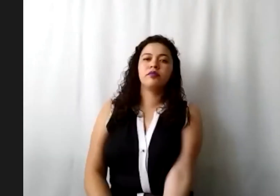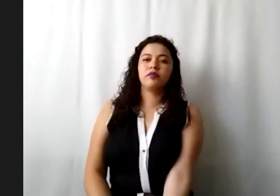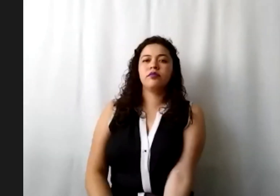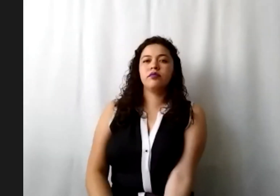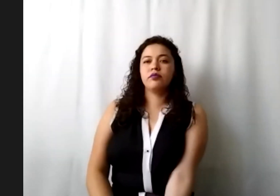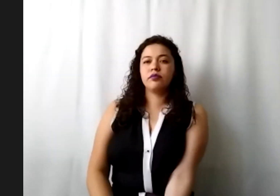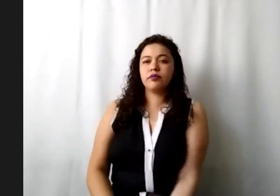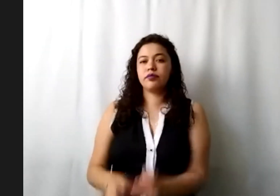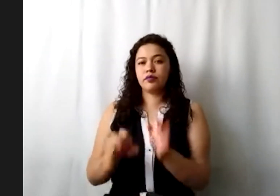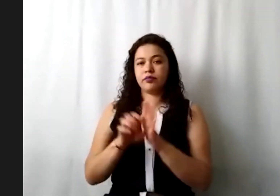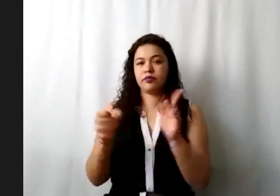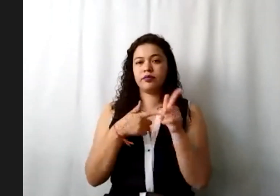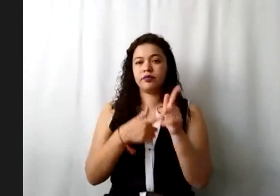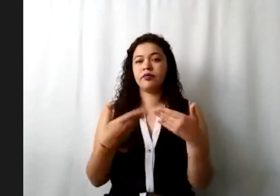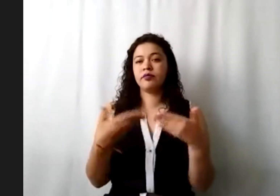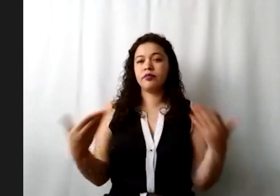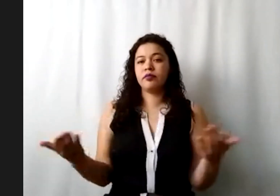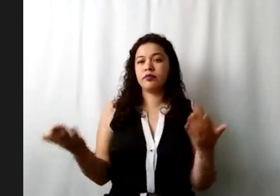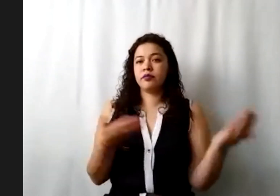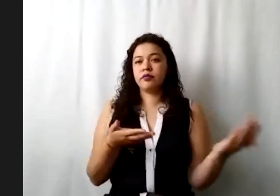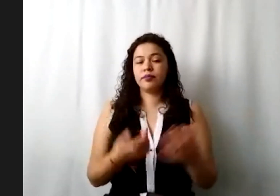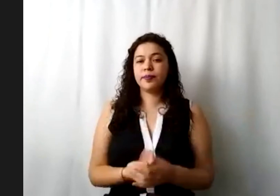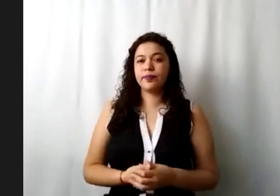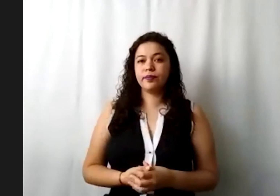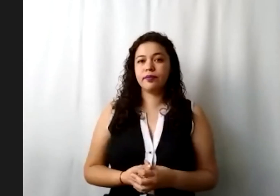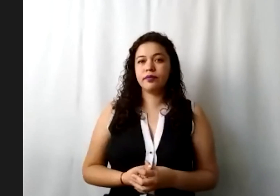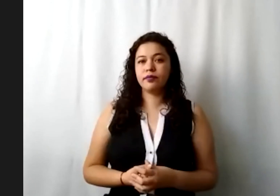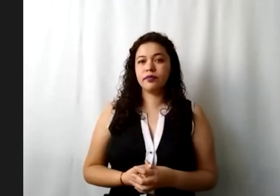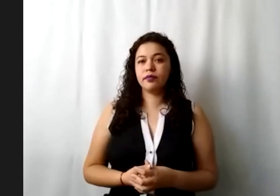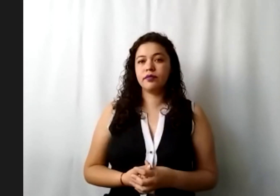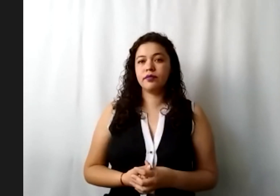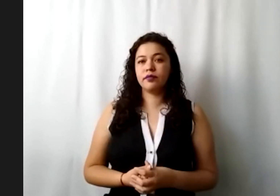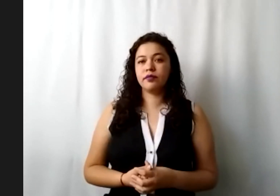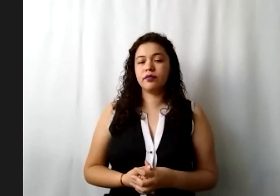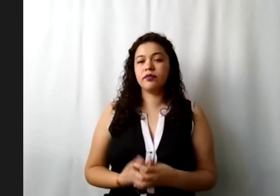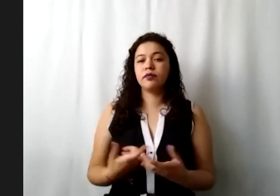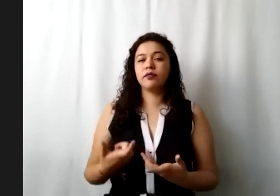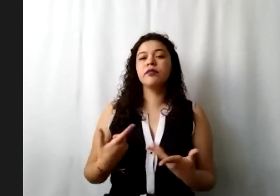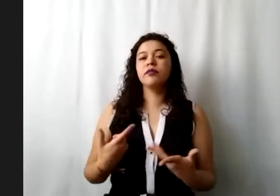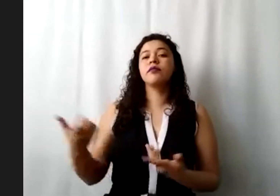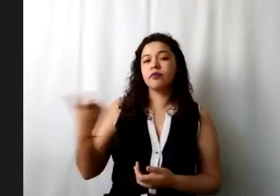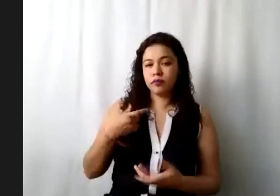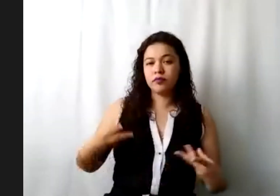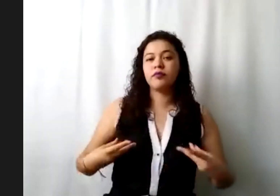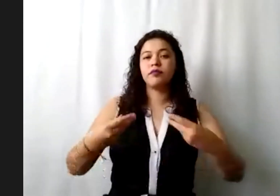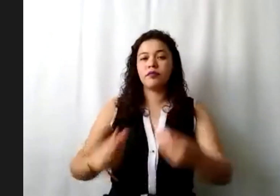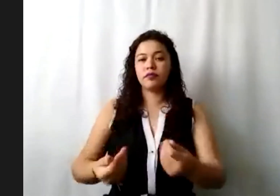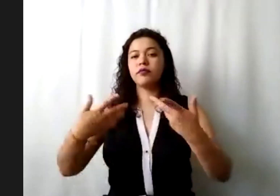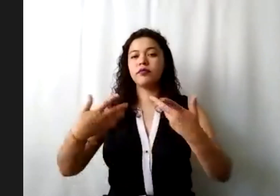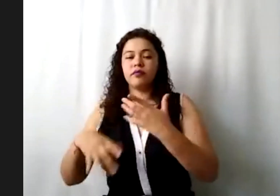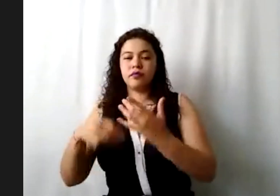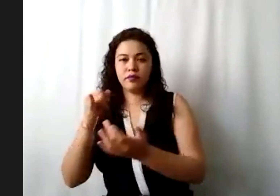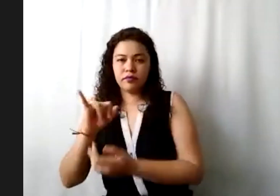vamos ahora a capturar los ingresos, egresos e inversiones en activo fijo de los